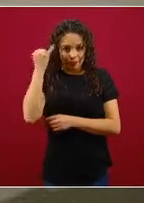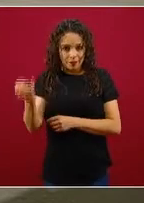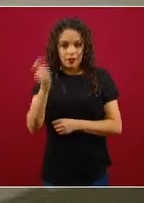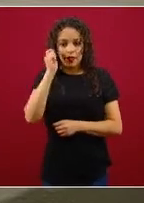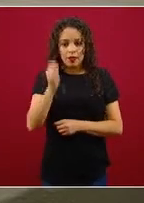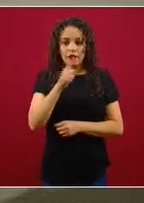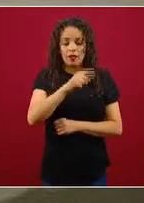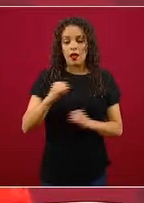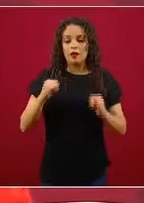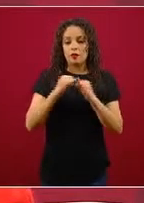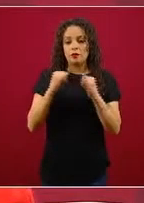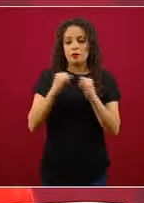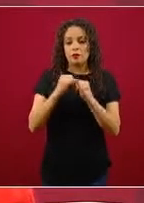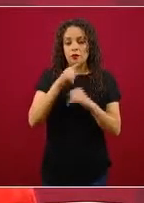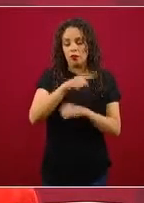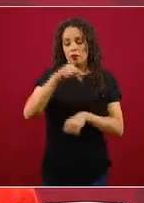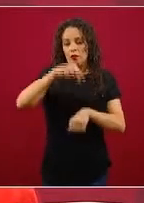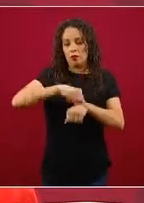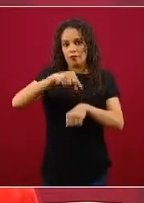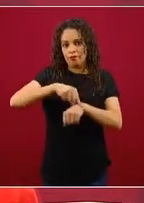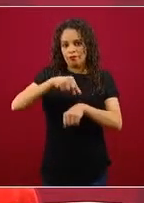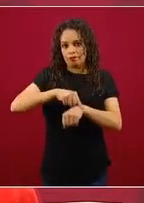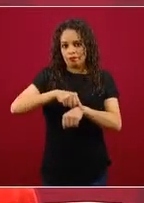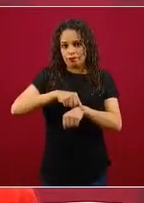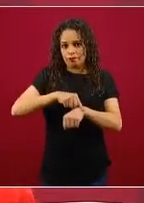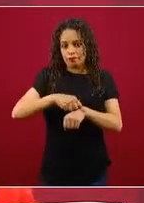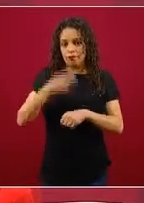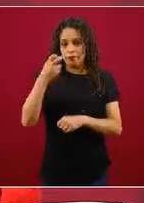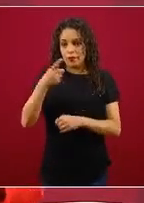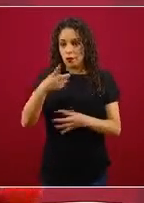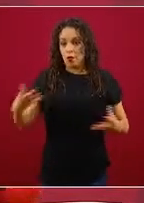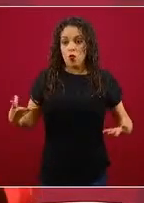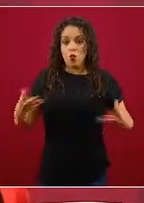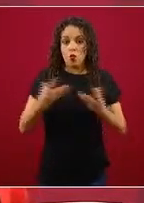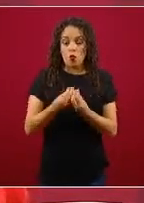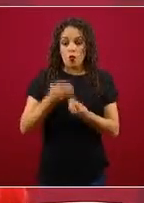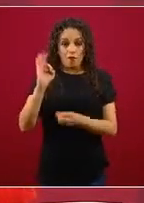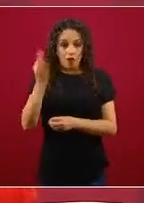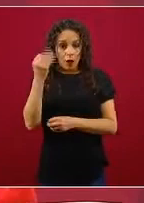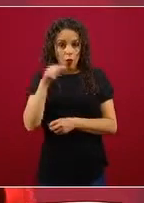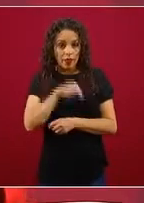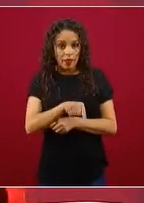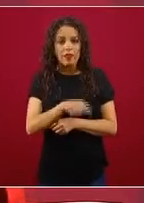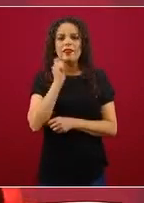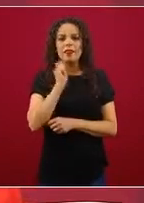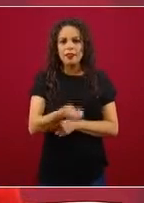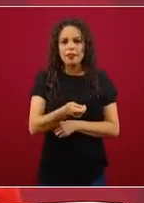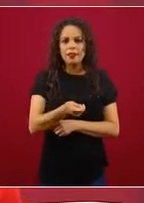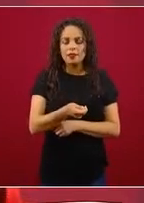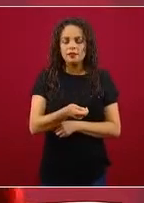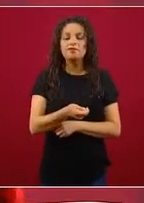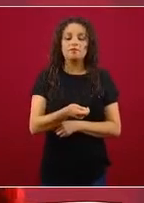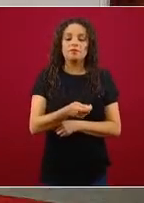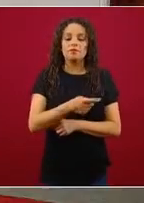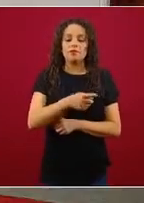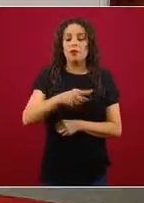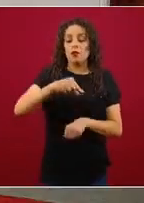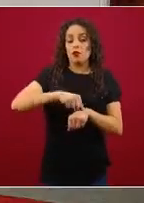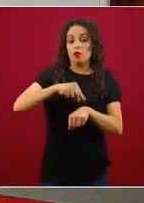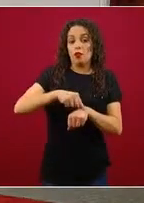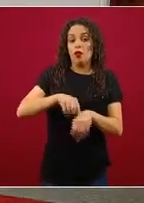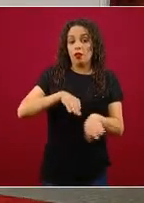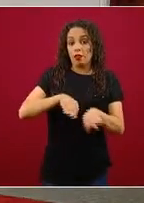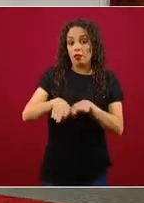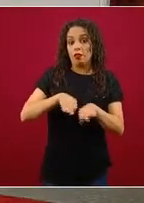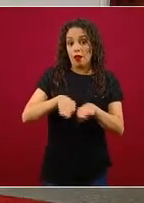Facultad de Medicina, para hacer una posible identificación, sobre todo de médicos que están trabajando en